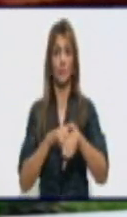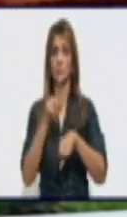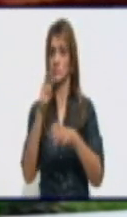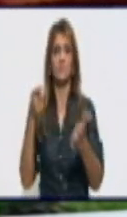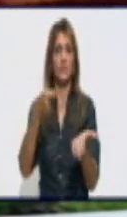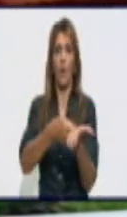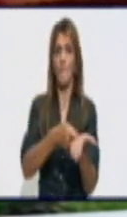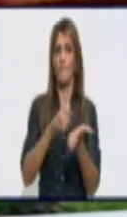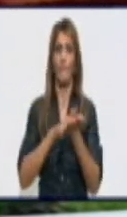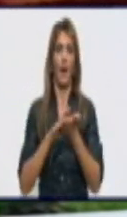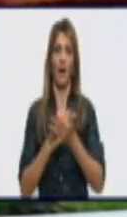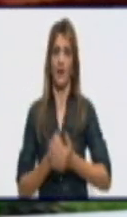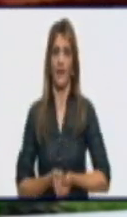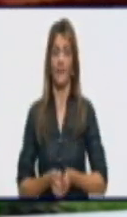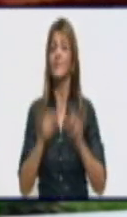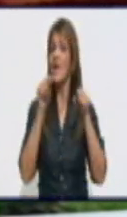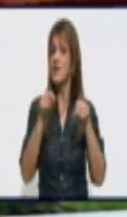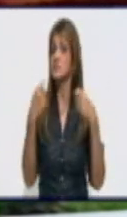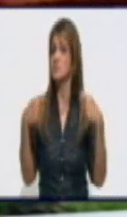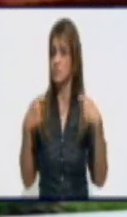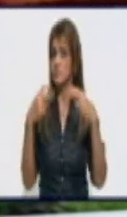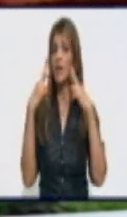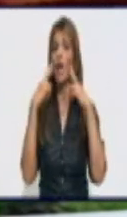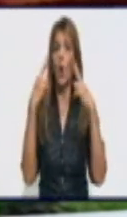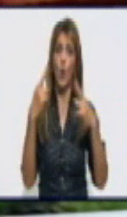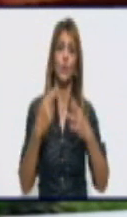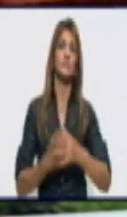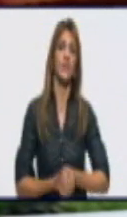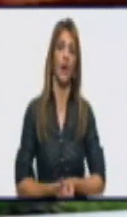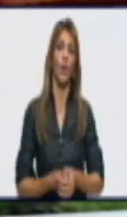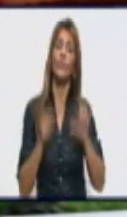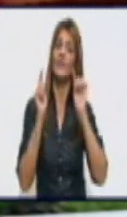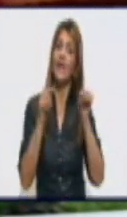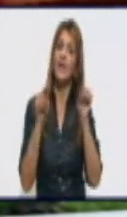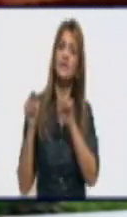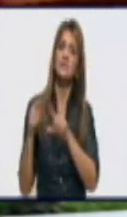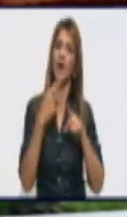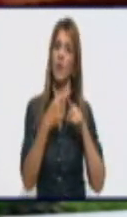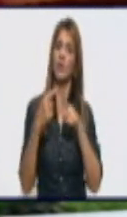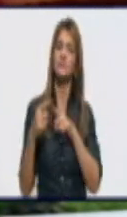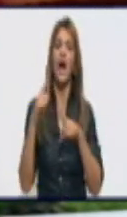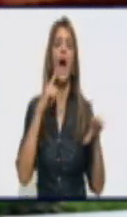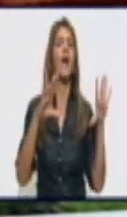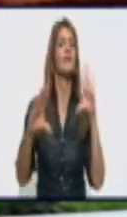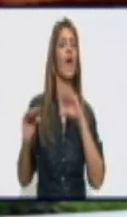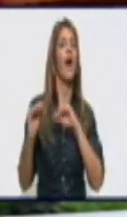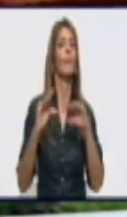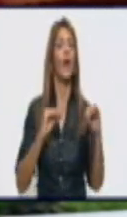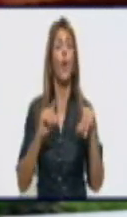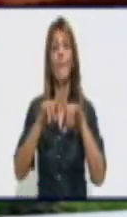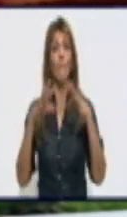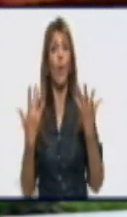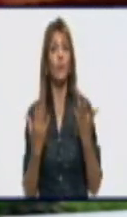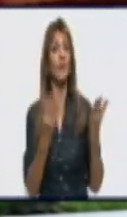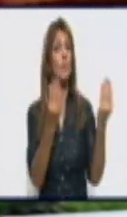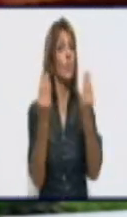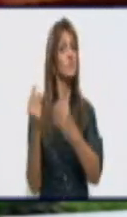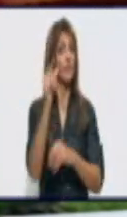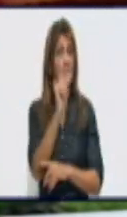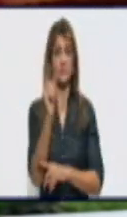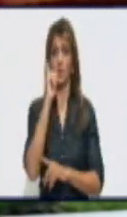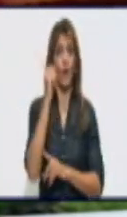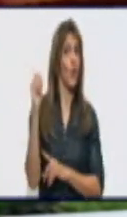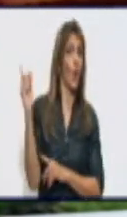costó nada. Eso hay que reconocerlo también. De eso hay que hablarlo, porque muchas personas no lo saben, creen que hay que pagar